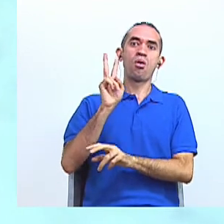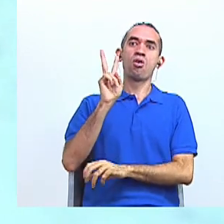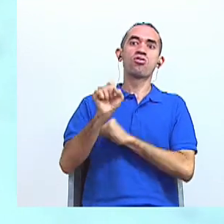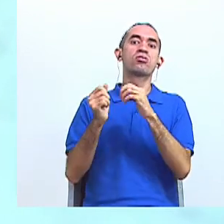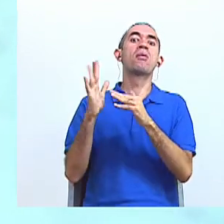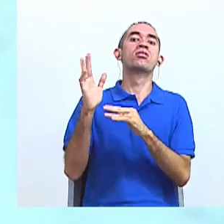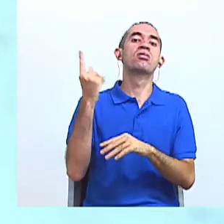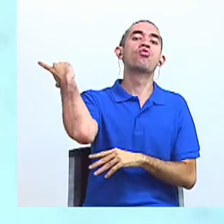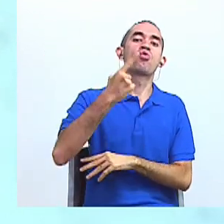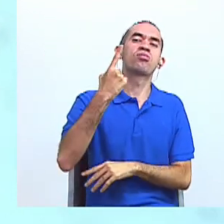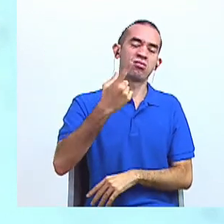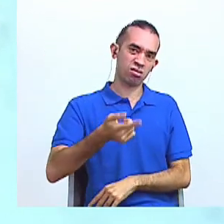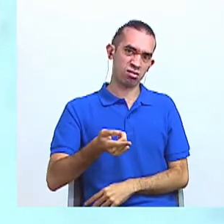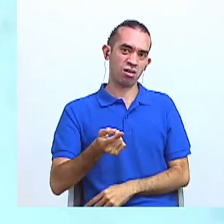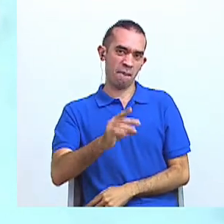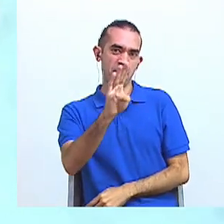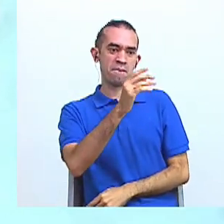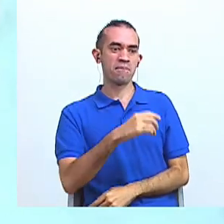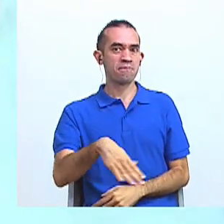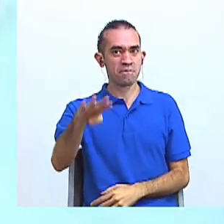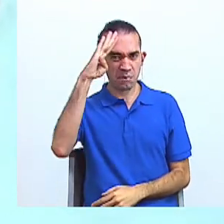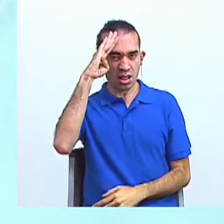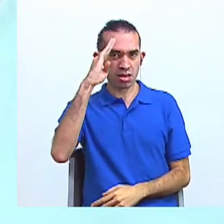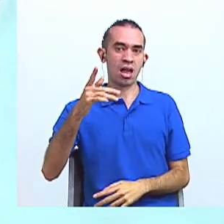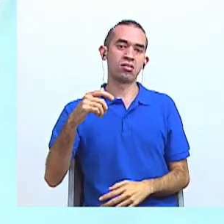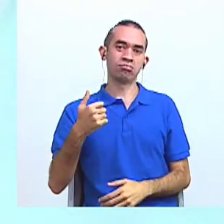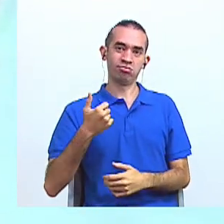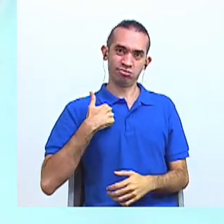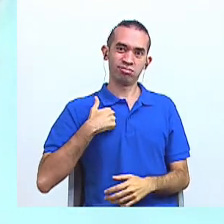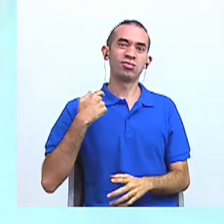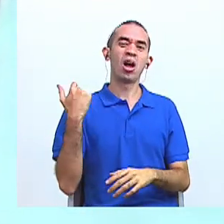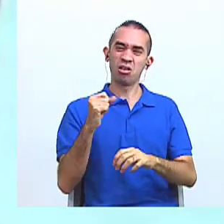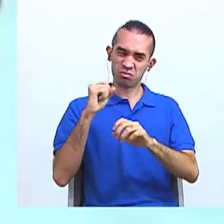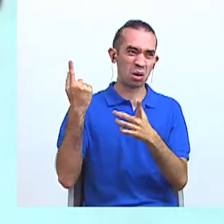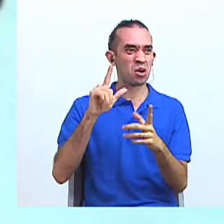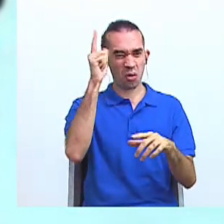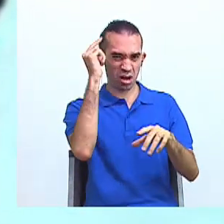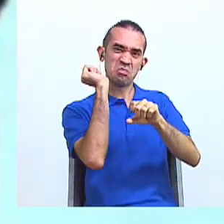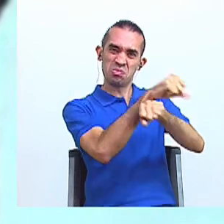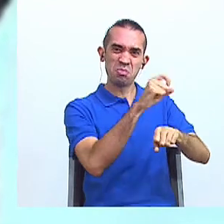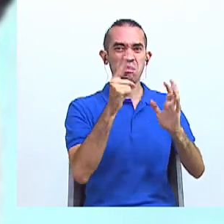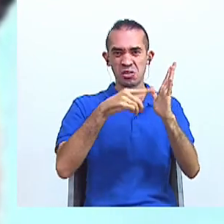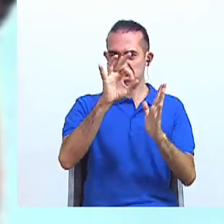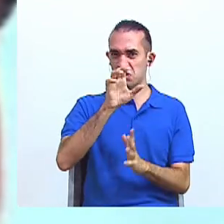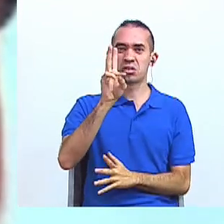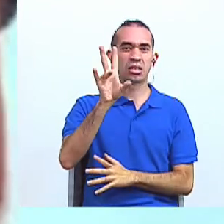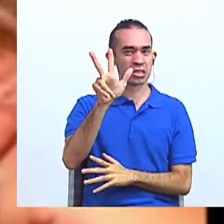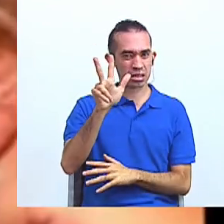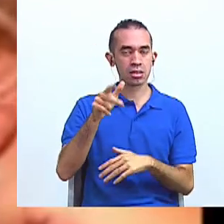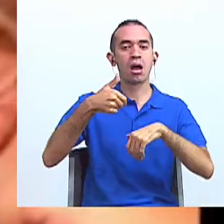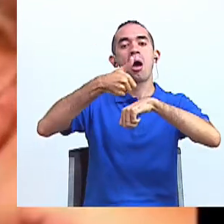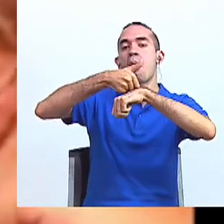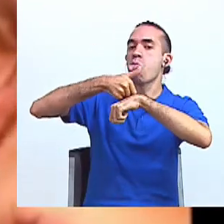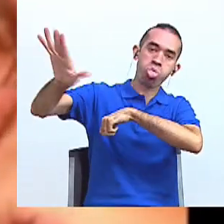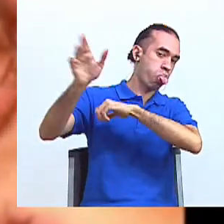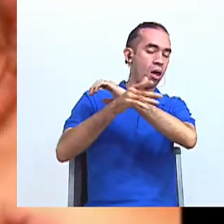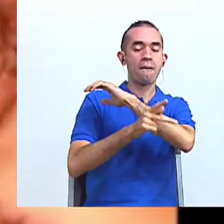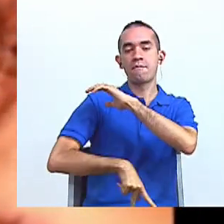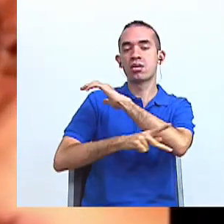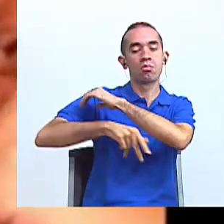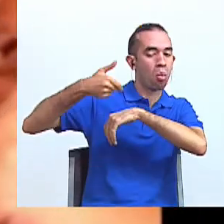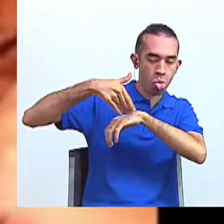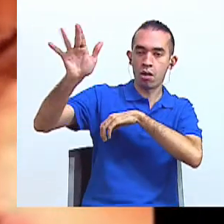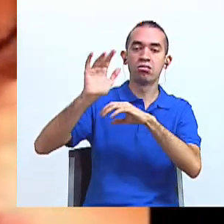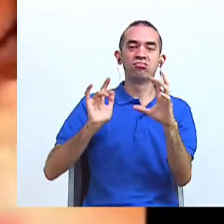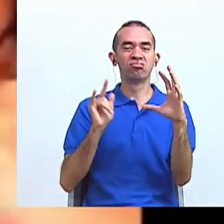la dictadura militar luego del golpe de estado de 1973. Posteriormente estaría en el exilio que lo llevaría a